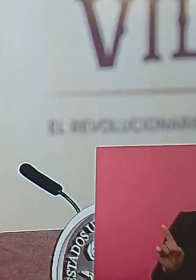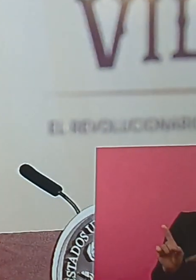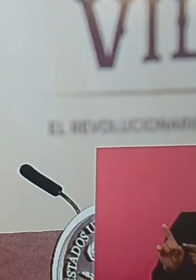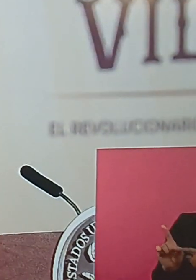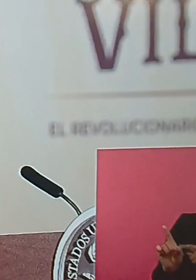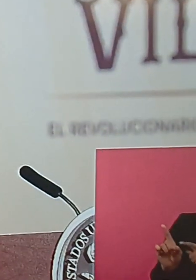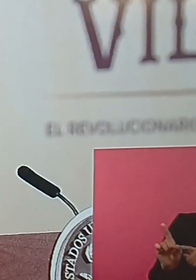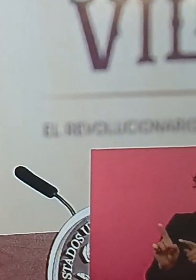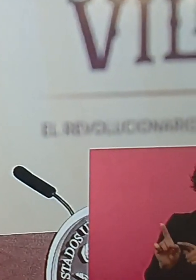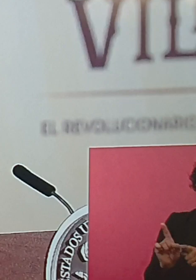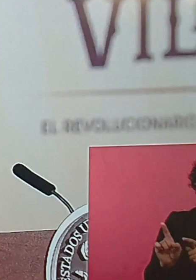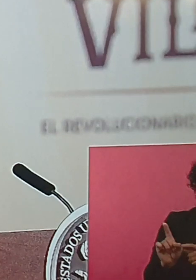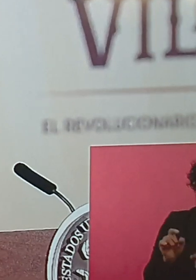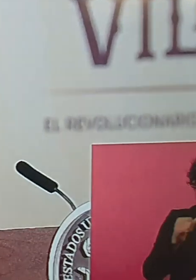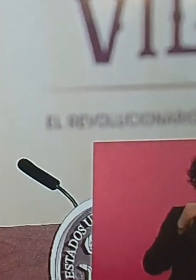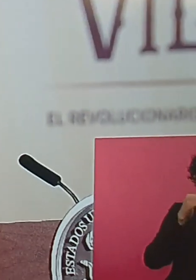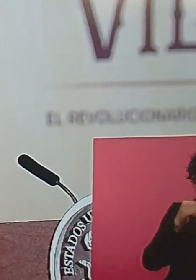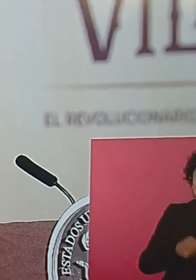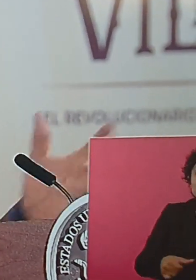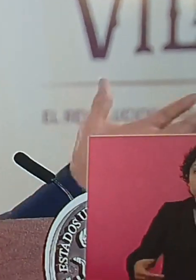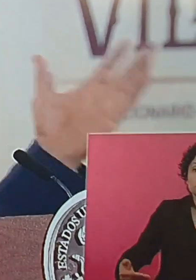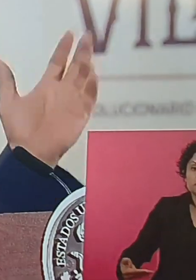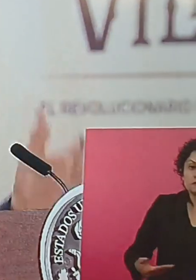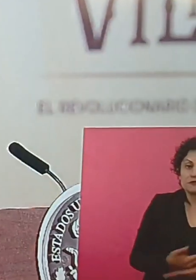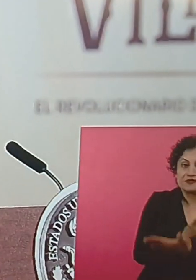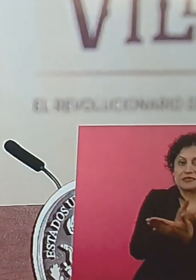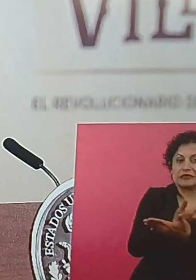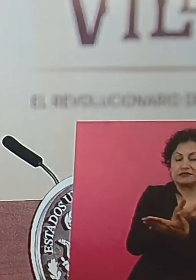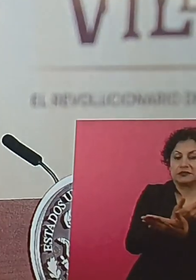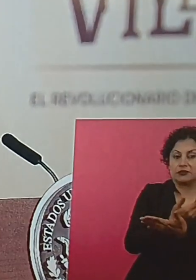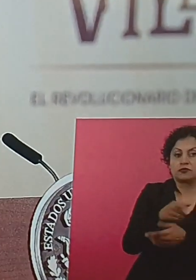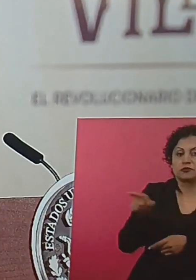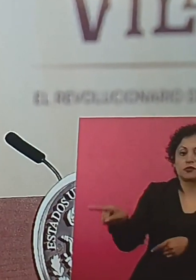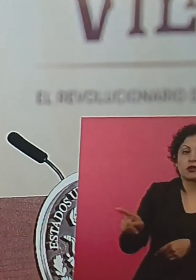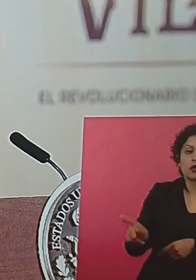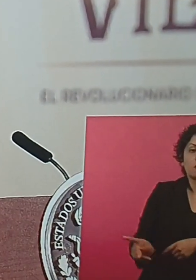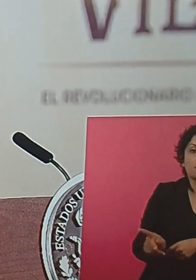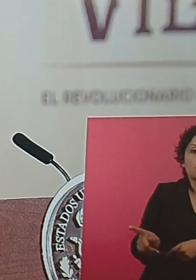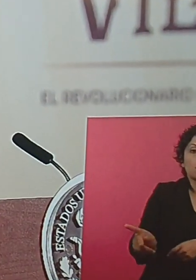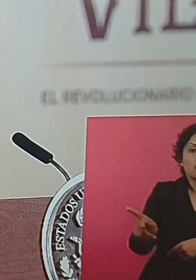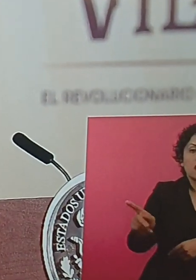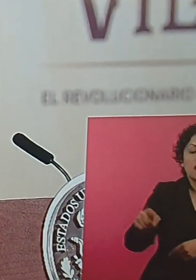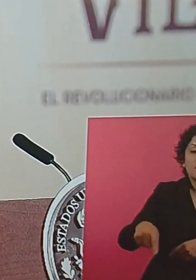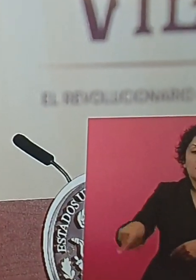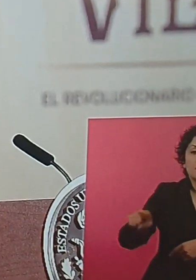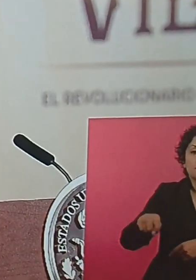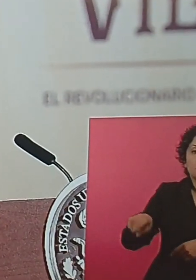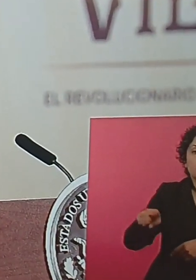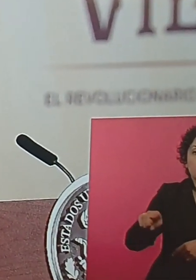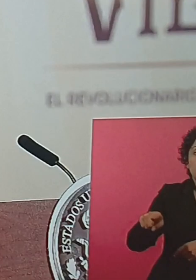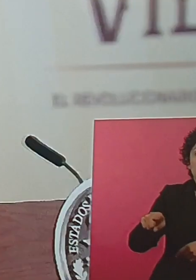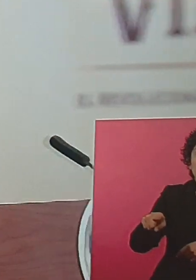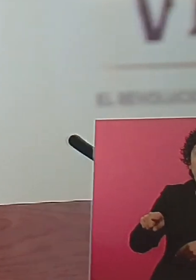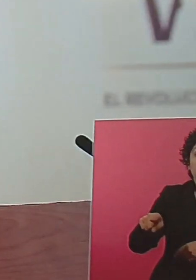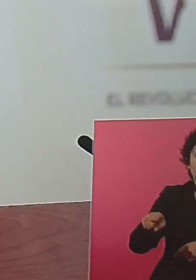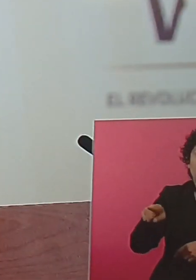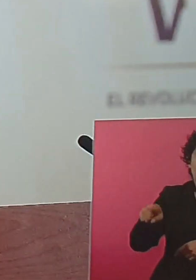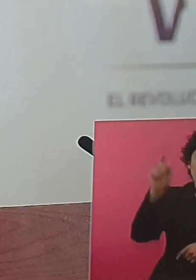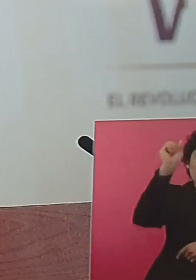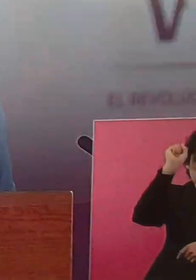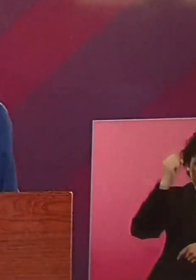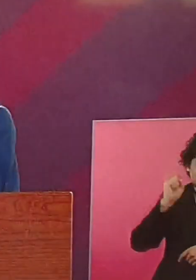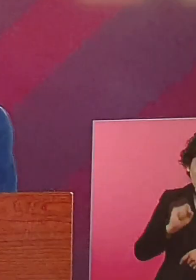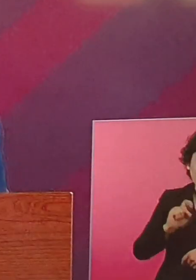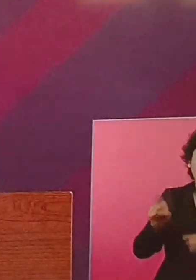en un pueblo de Chinaloa, de